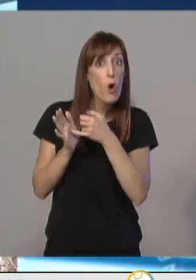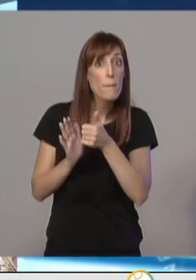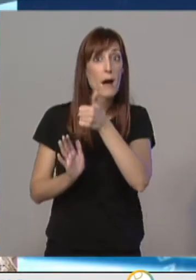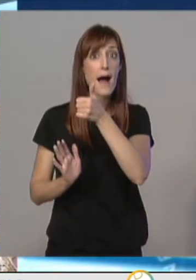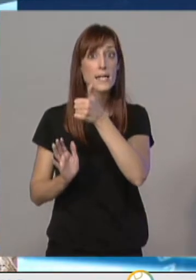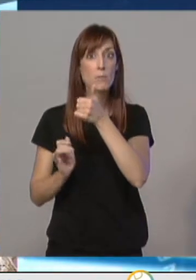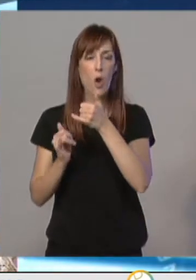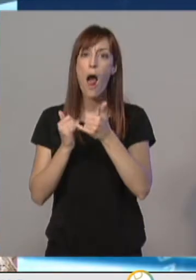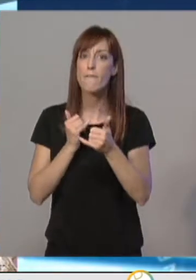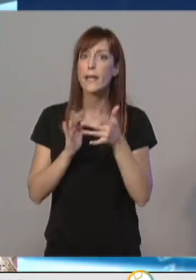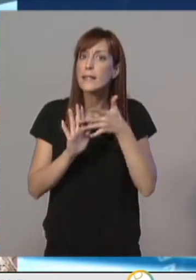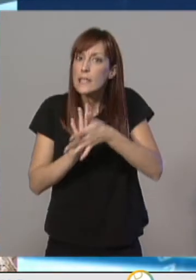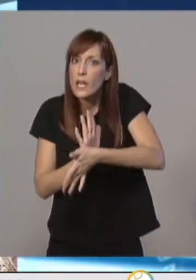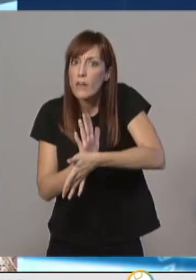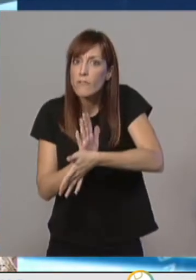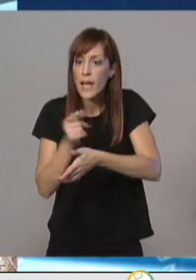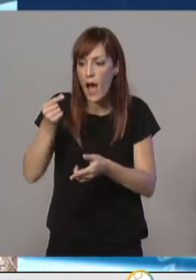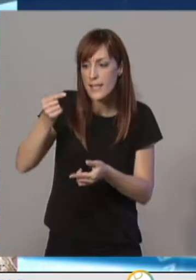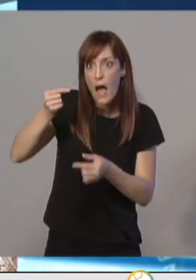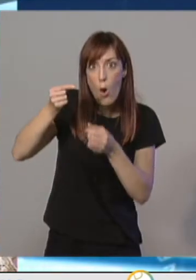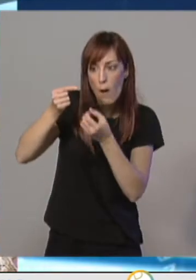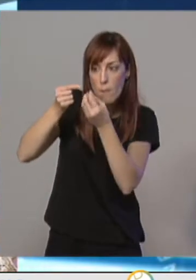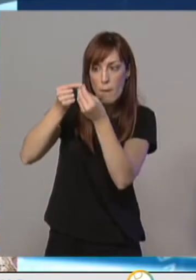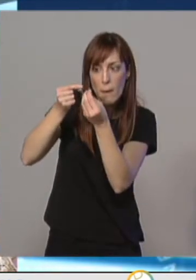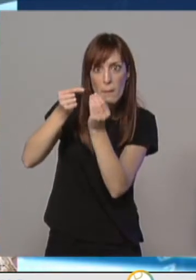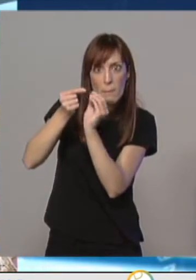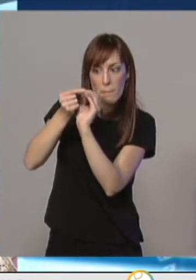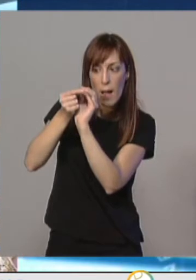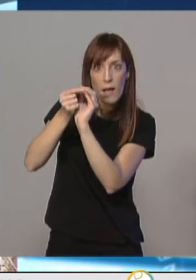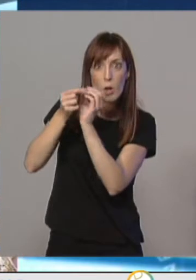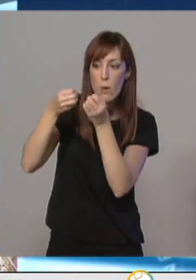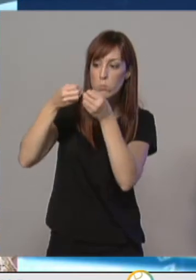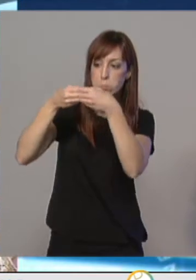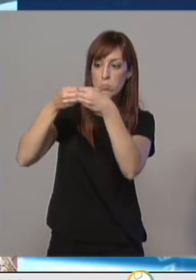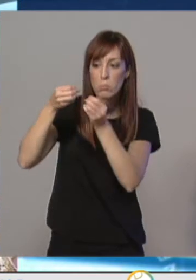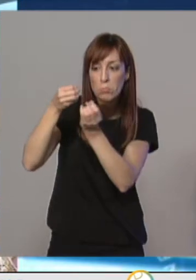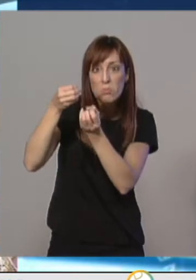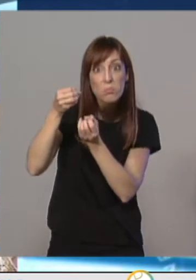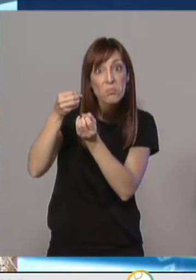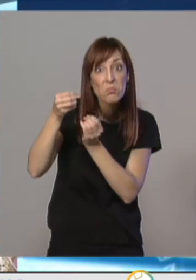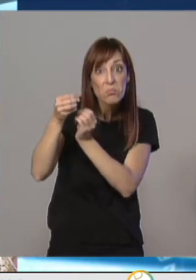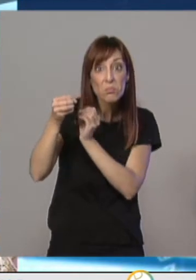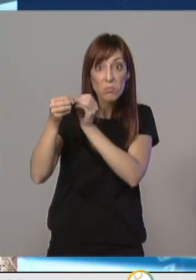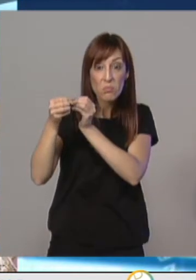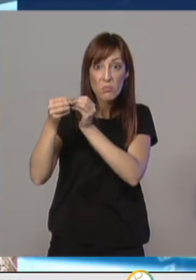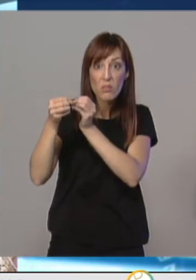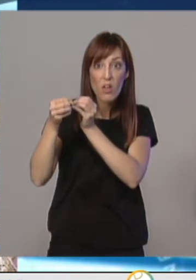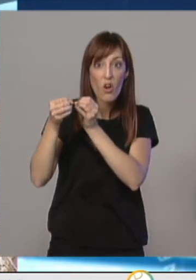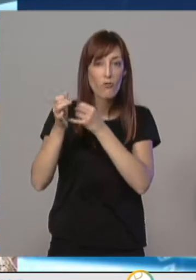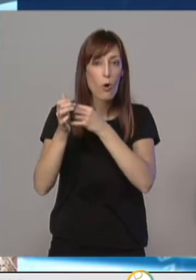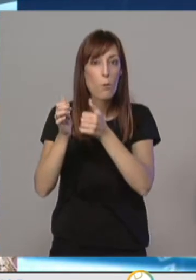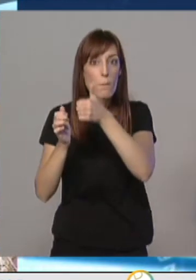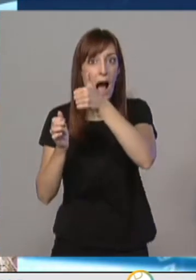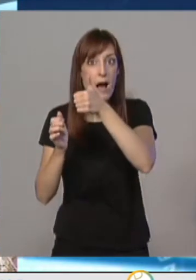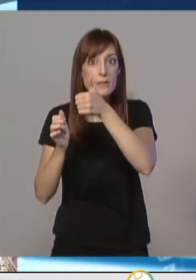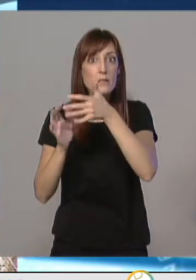eran esos racimos, cómo era la uva. Era una uva donde los racimos eran menos compactos. Esto nos facilitaba o nos favorecía de cara a